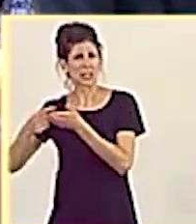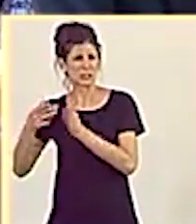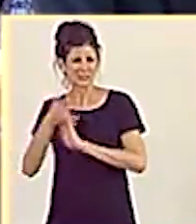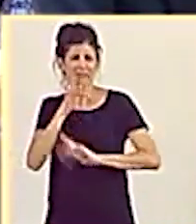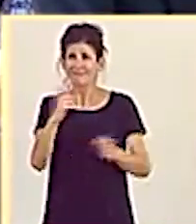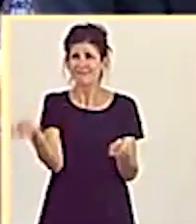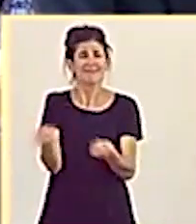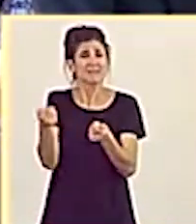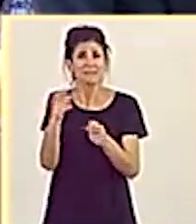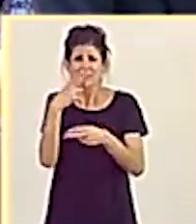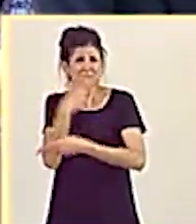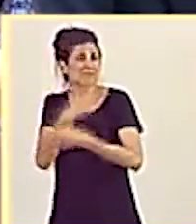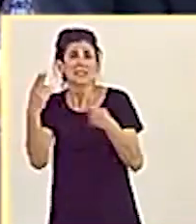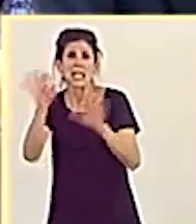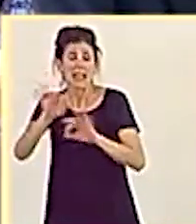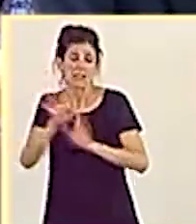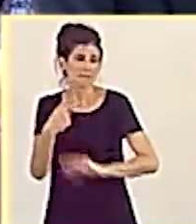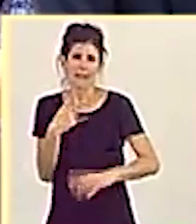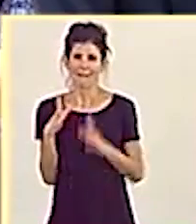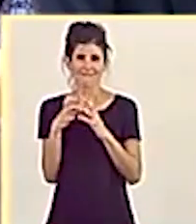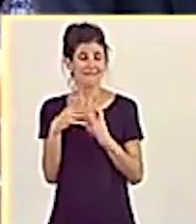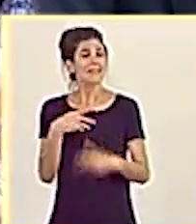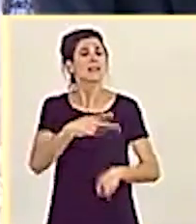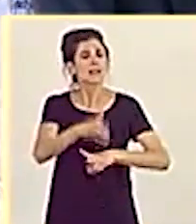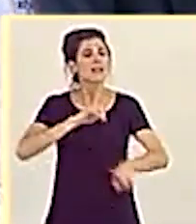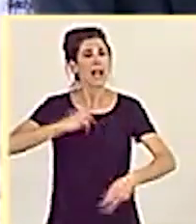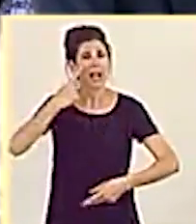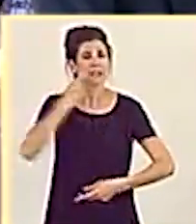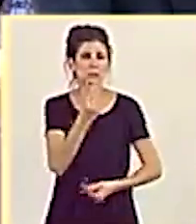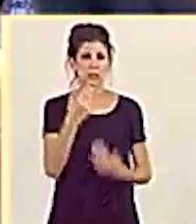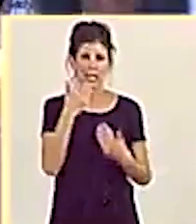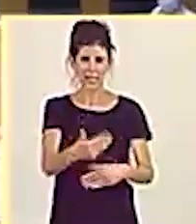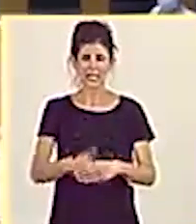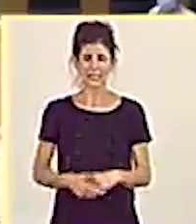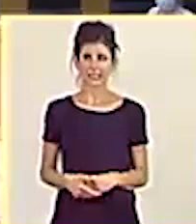no se han publicado. Estamos ansiosos de conocer su respuesta. Muchas gracias.